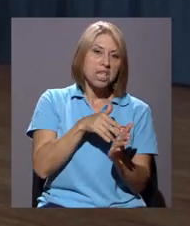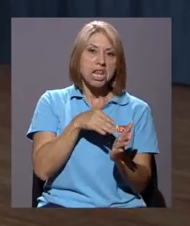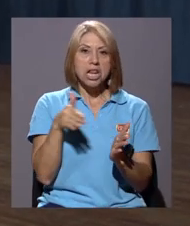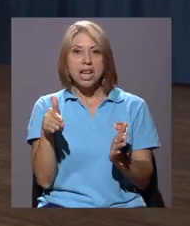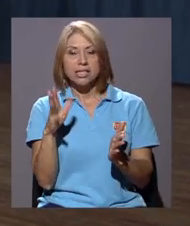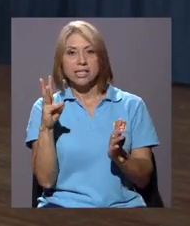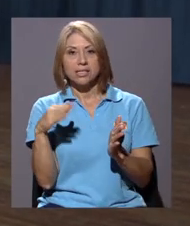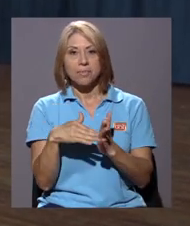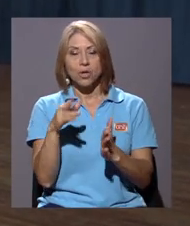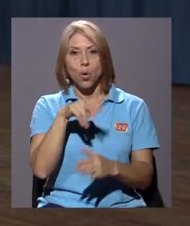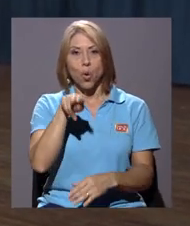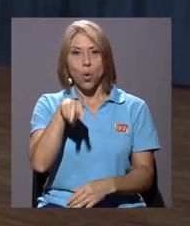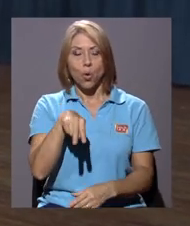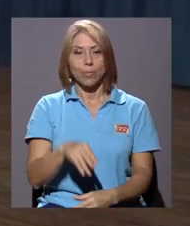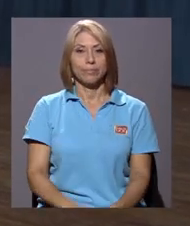.000 colones.